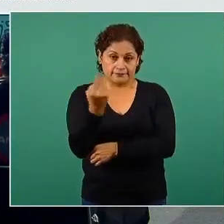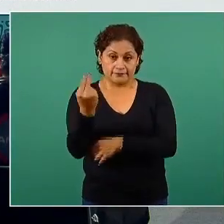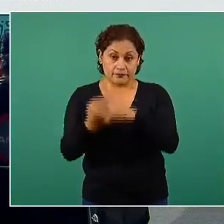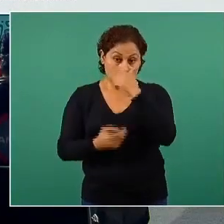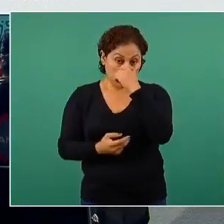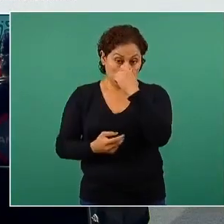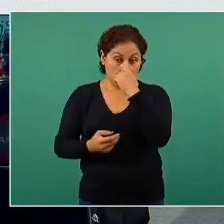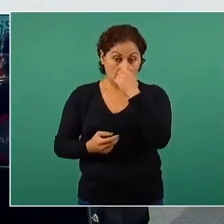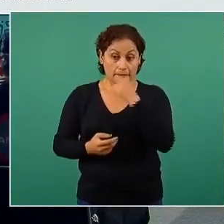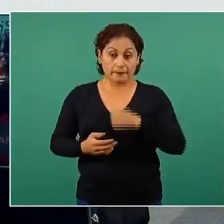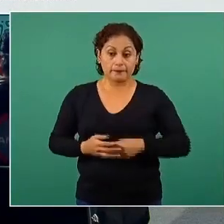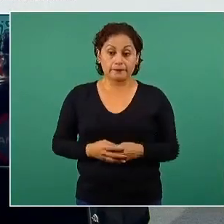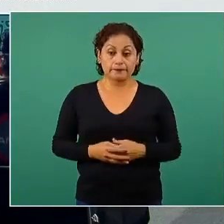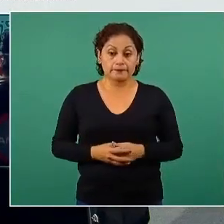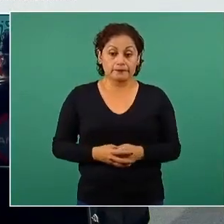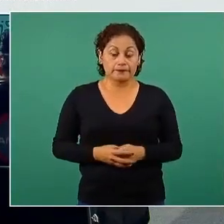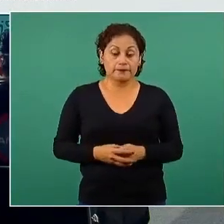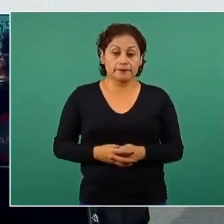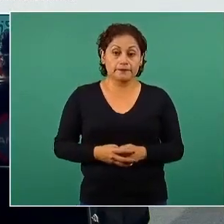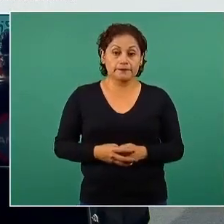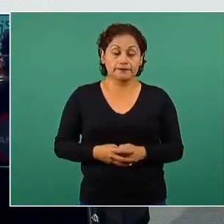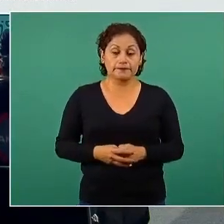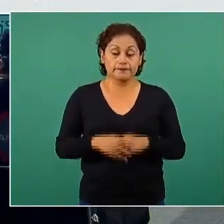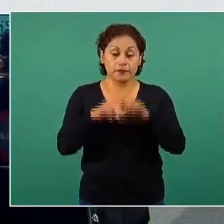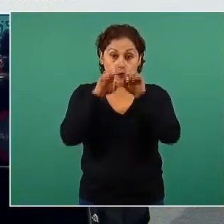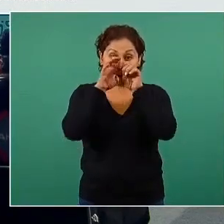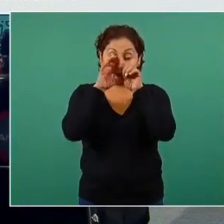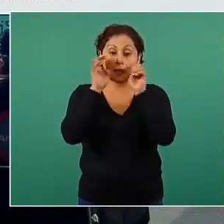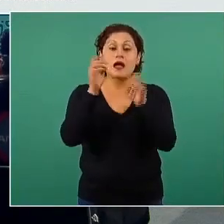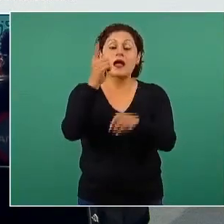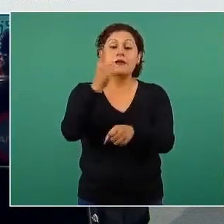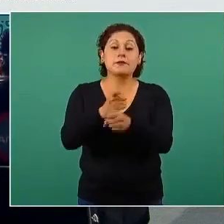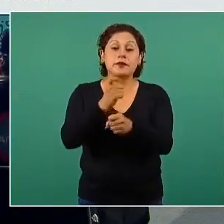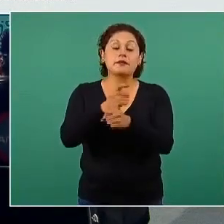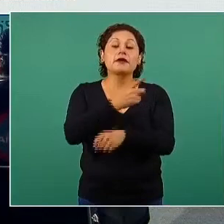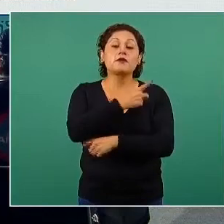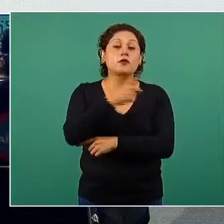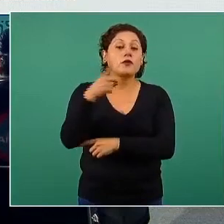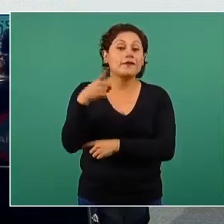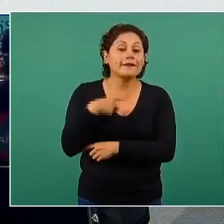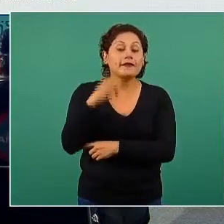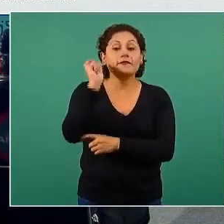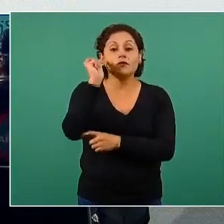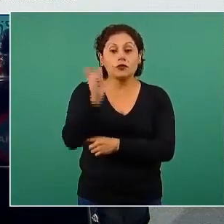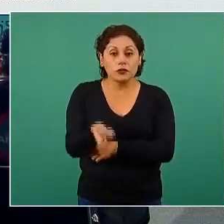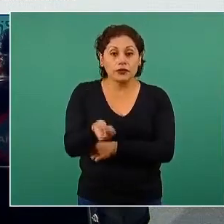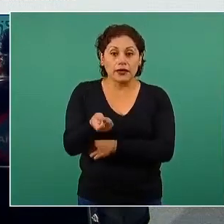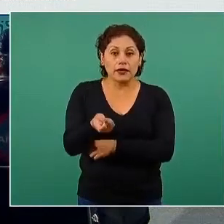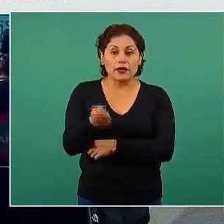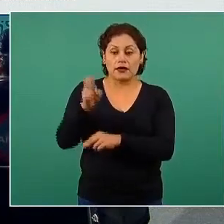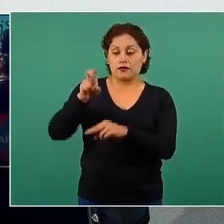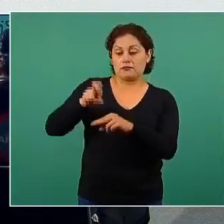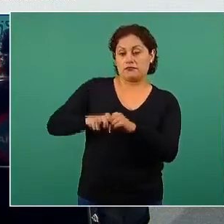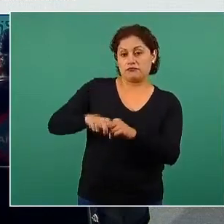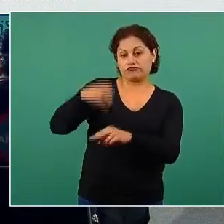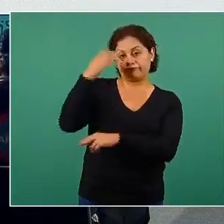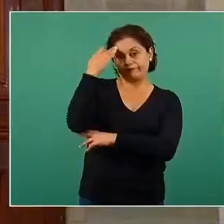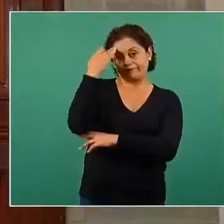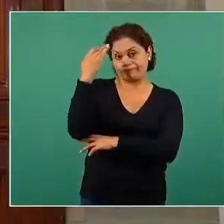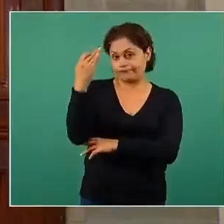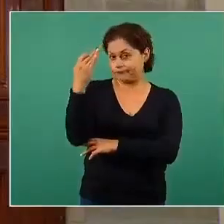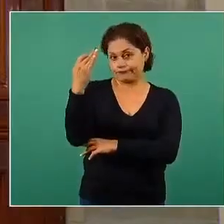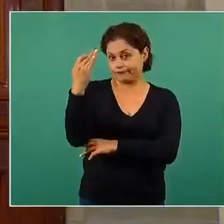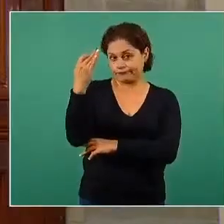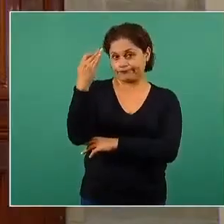¿Qué es lo primero que tenemos que hacer? Uno, limitar el tiempo sentado. ¿Cómo podemos hacer esto? Lo primero es que